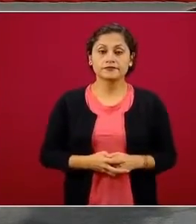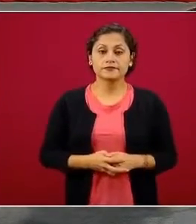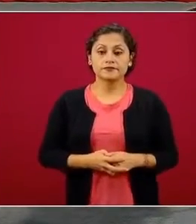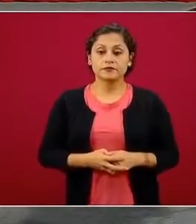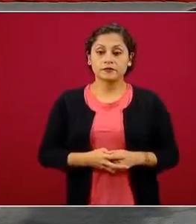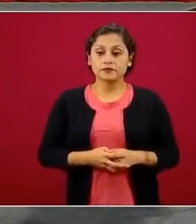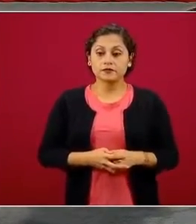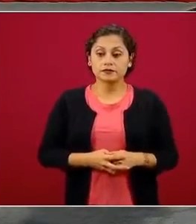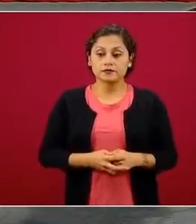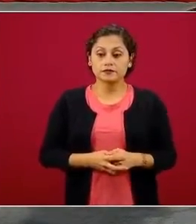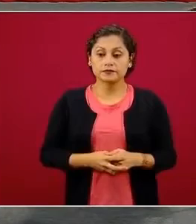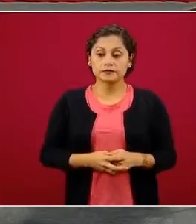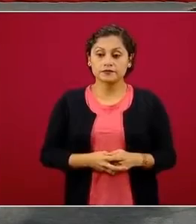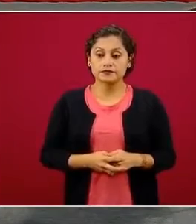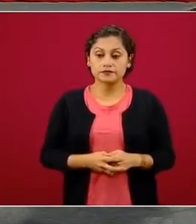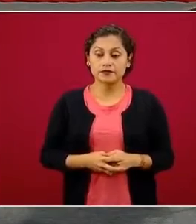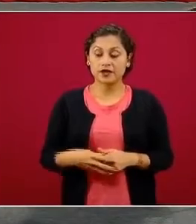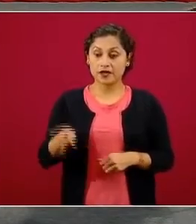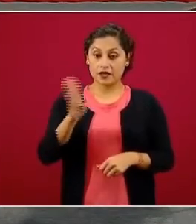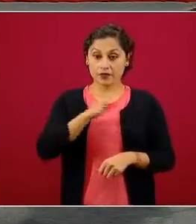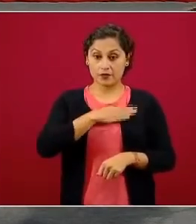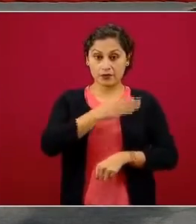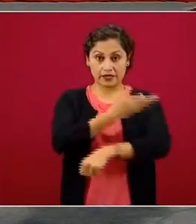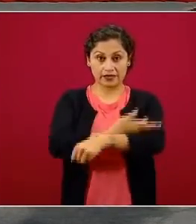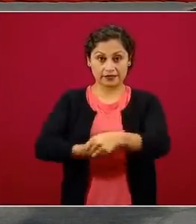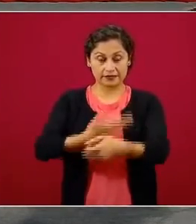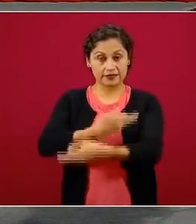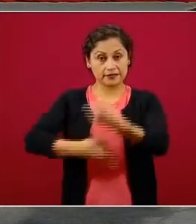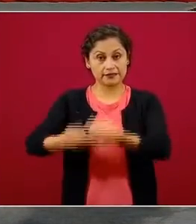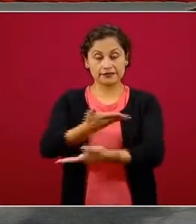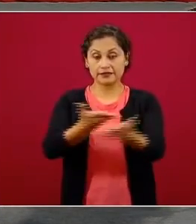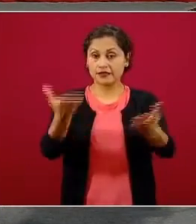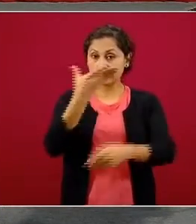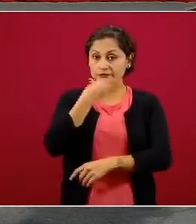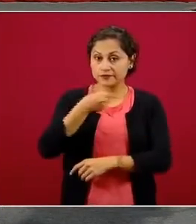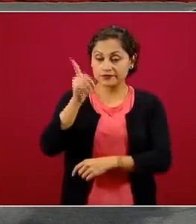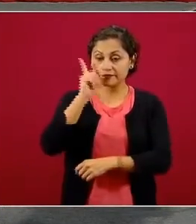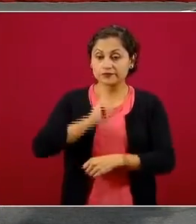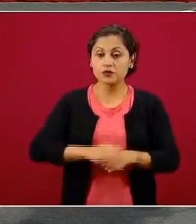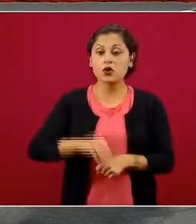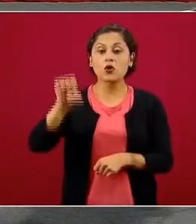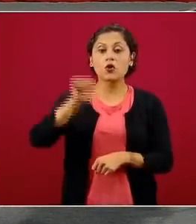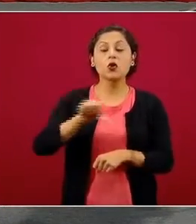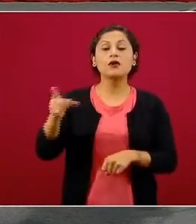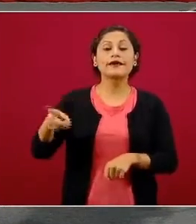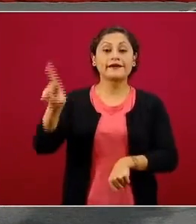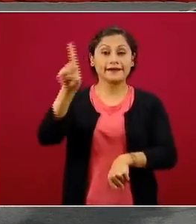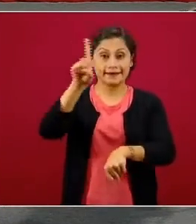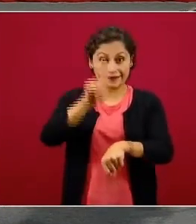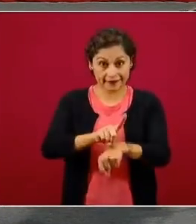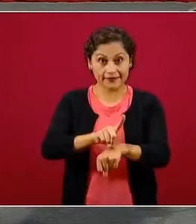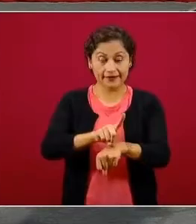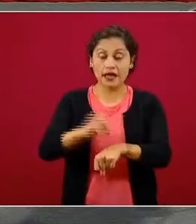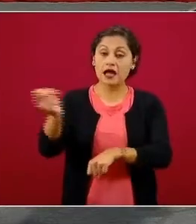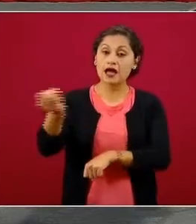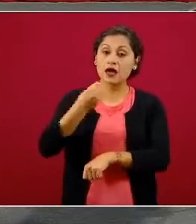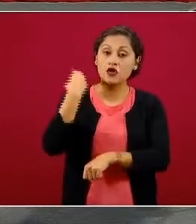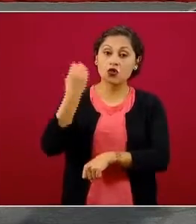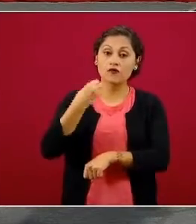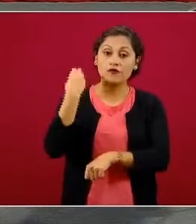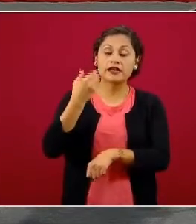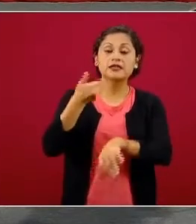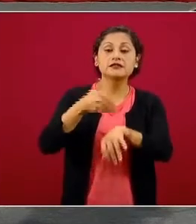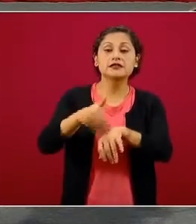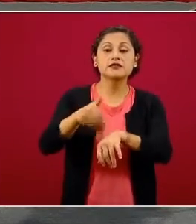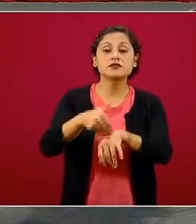Muy buenas tardes a todas y todos. Estamos el día de hoy en la conferencia de Espertina número